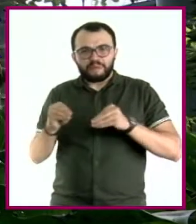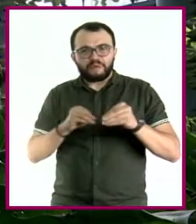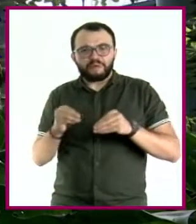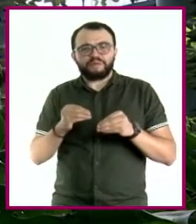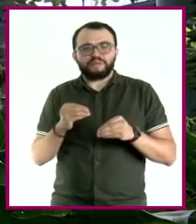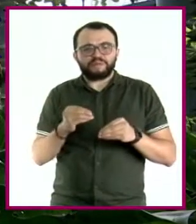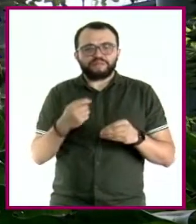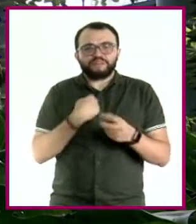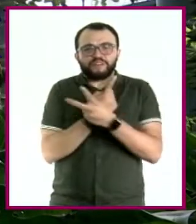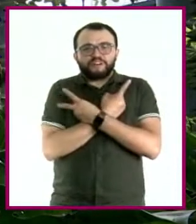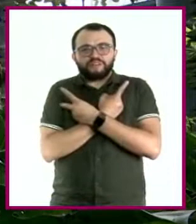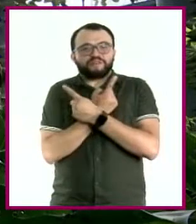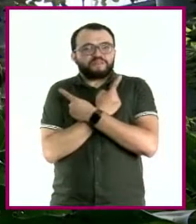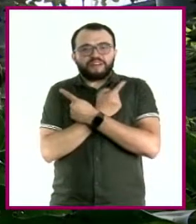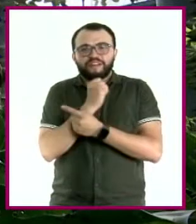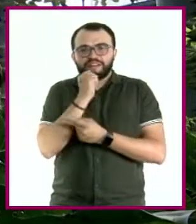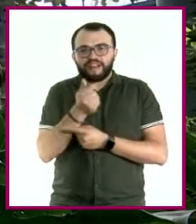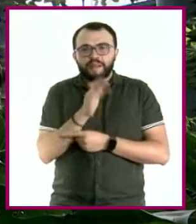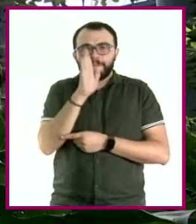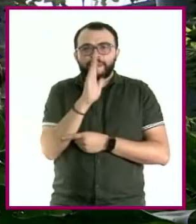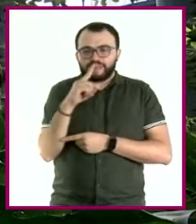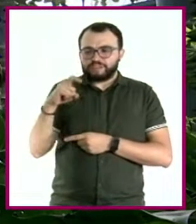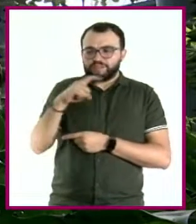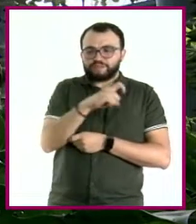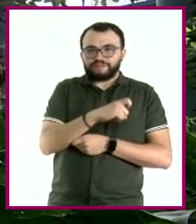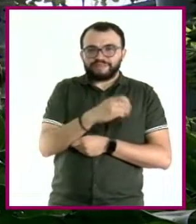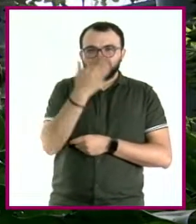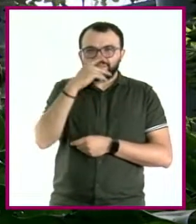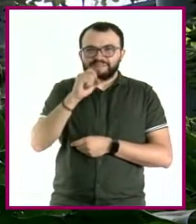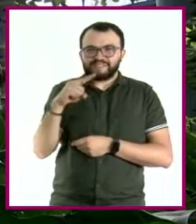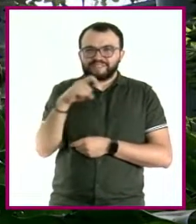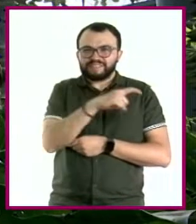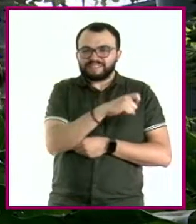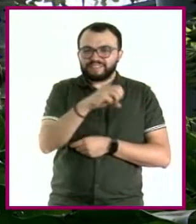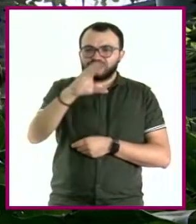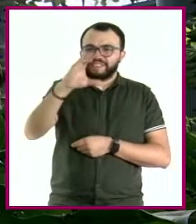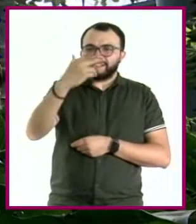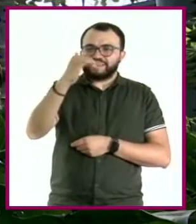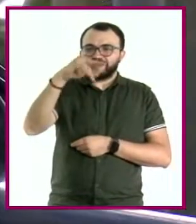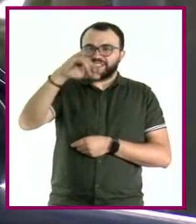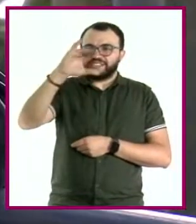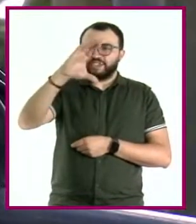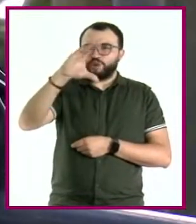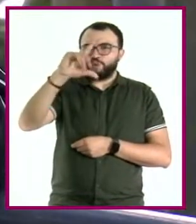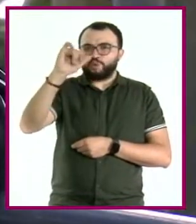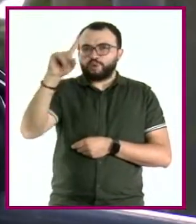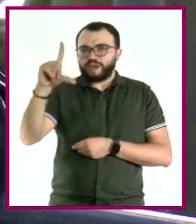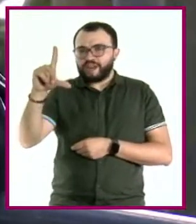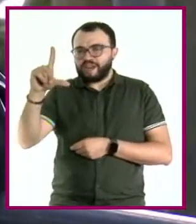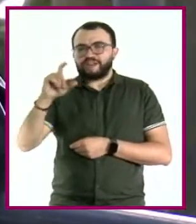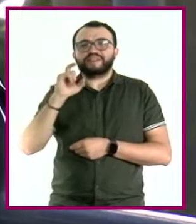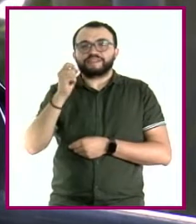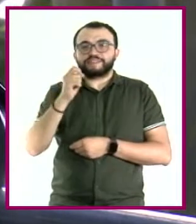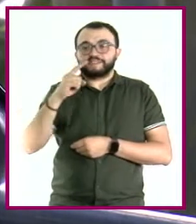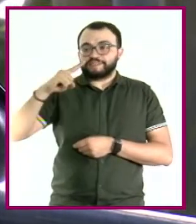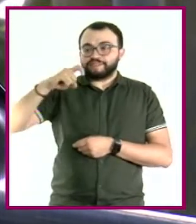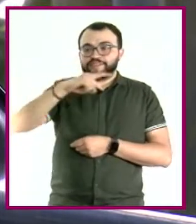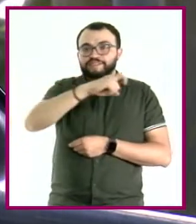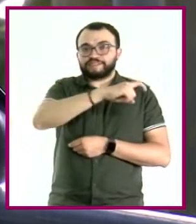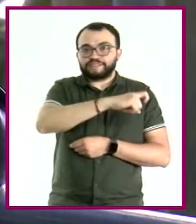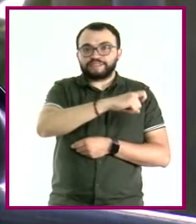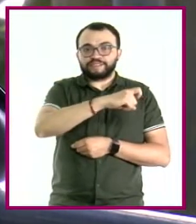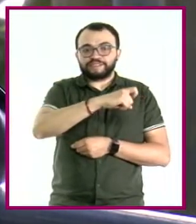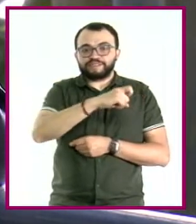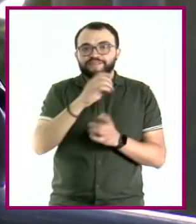Un gusano blanco de maguey, que es una larva de mariposa y supongo que se mueve mucho. Lo sorprendente de todo esto